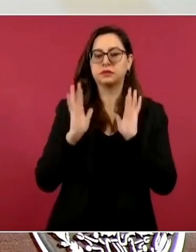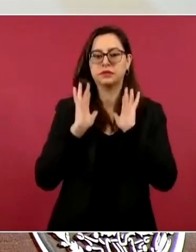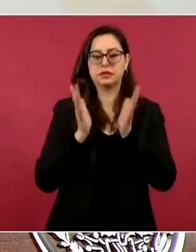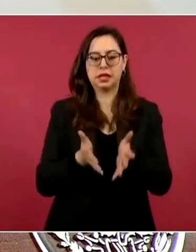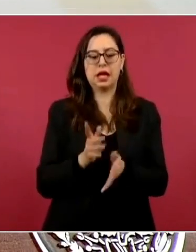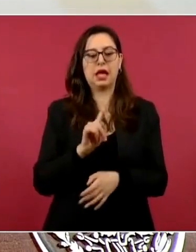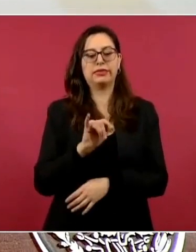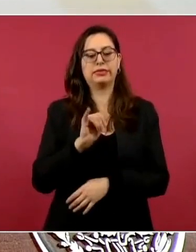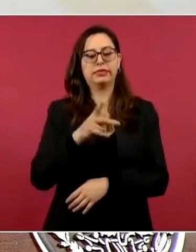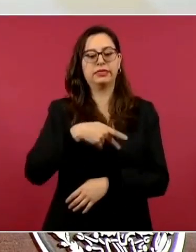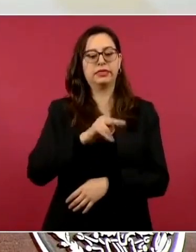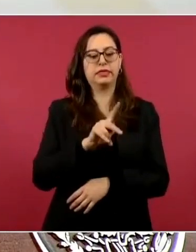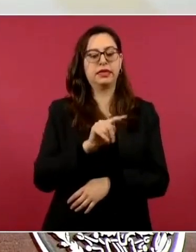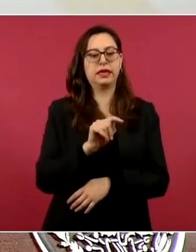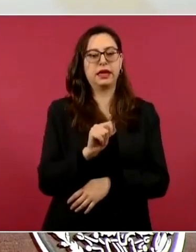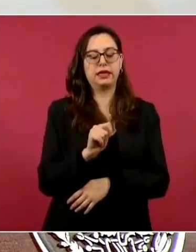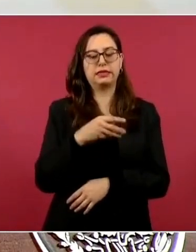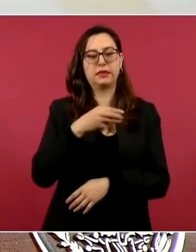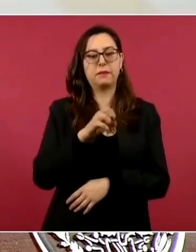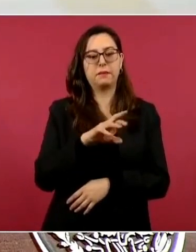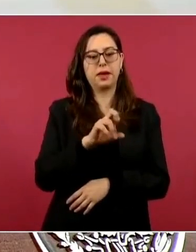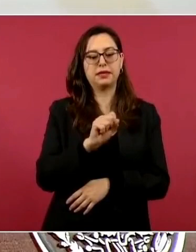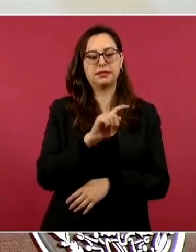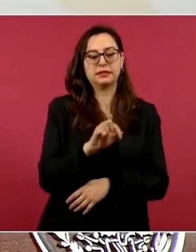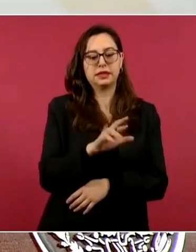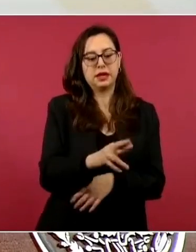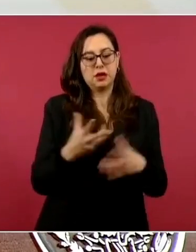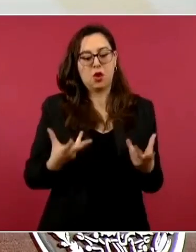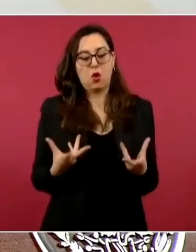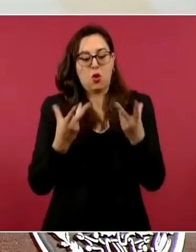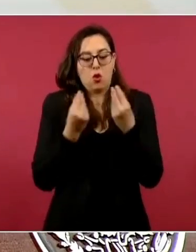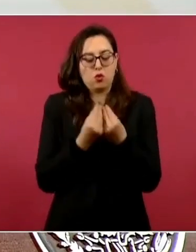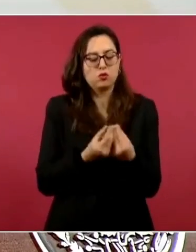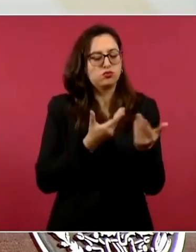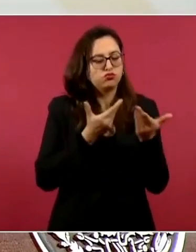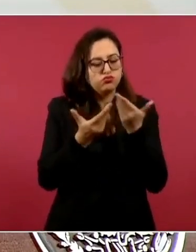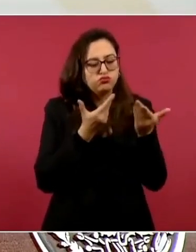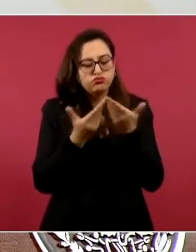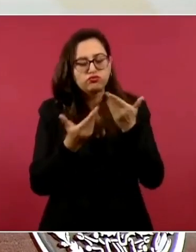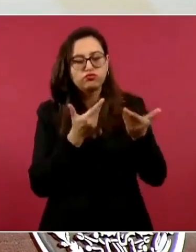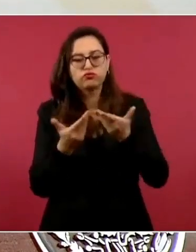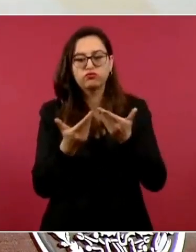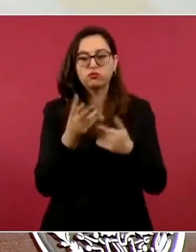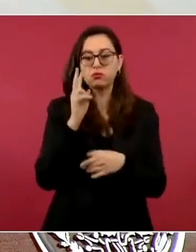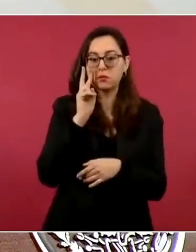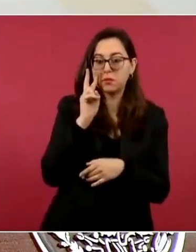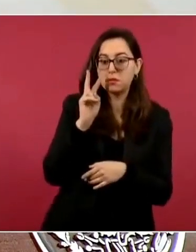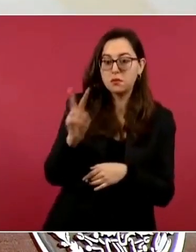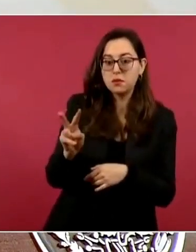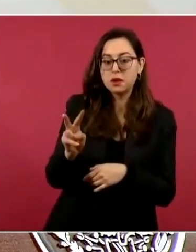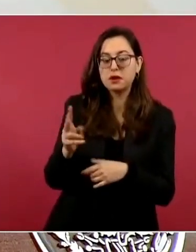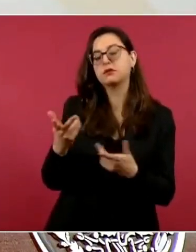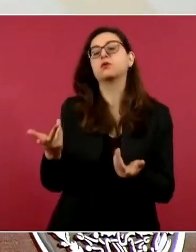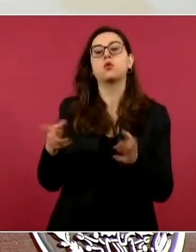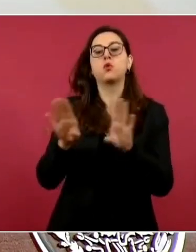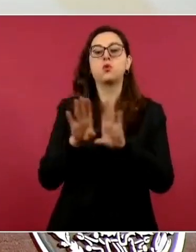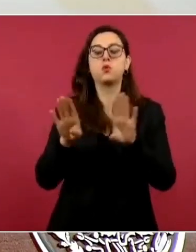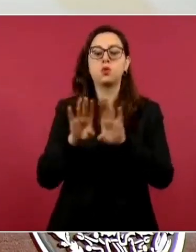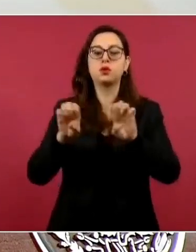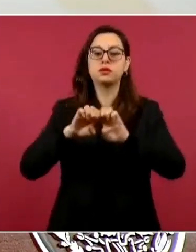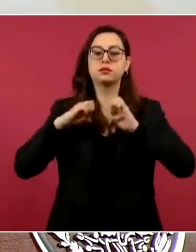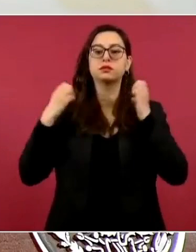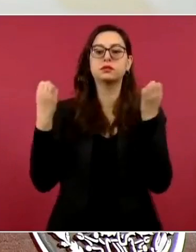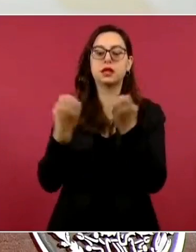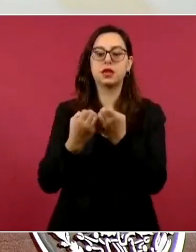nota, sobre todo en el concierto del viernes, que hay un espacio vacío donde